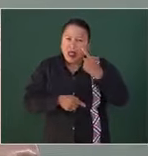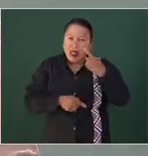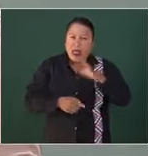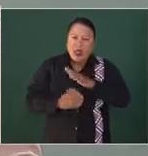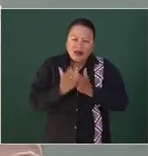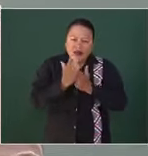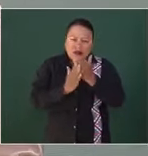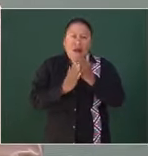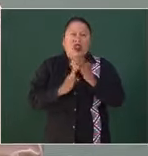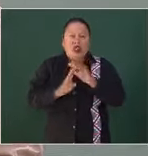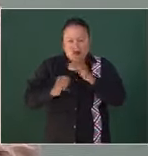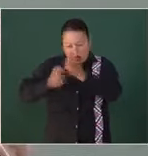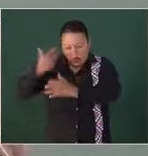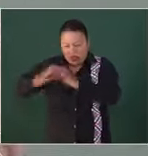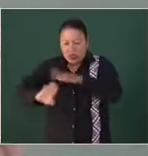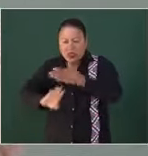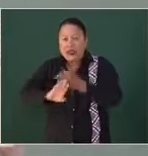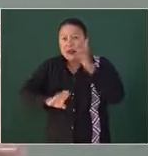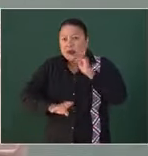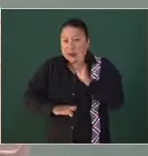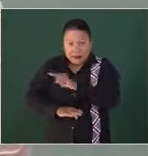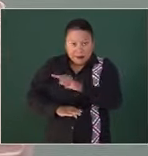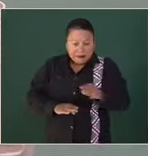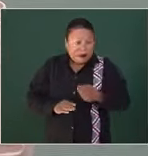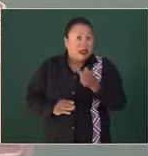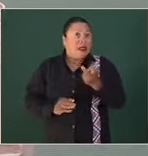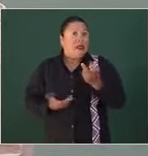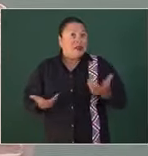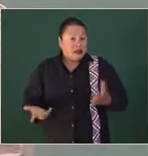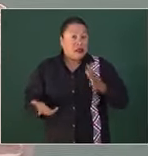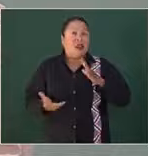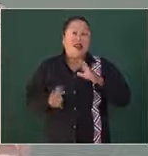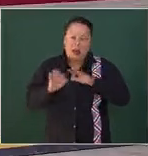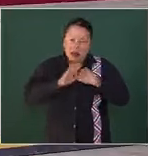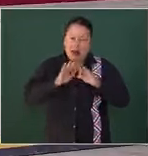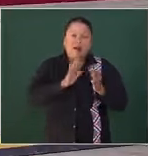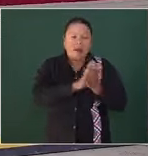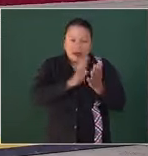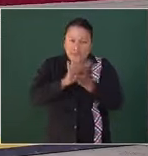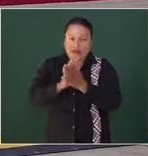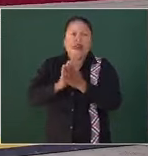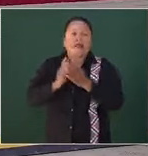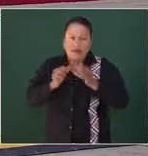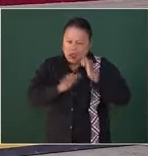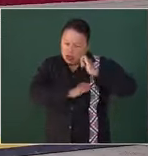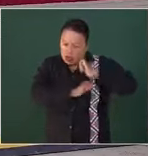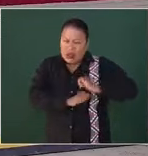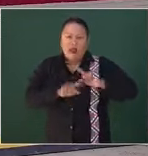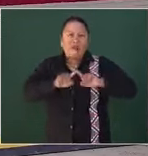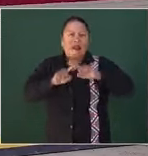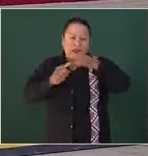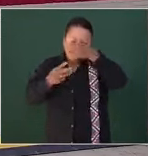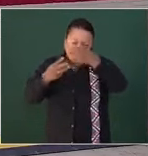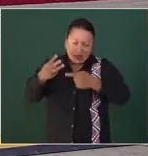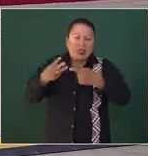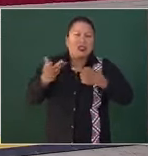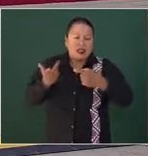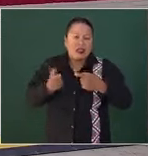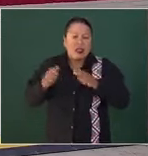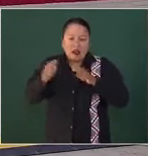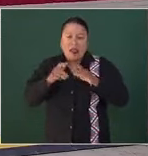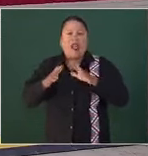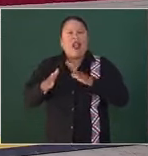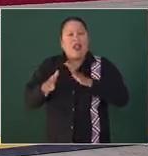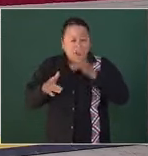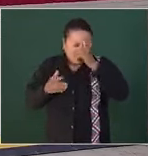de delitos de género. En esta labor participan autoridades de los tres niveles de gobierno con acciones